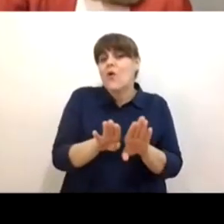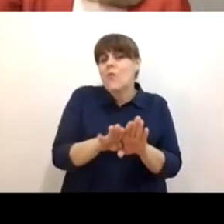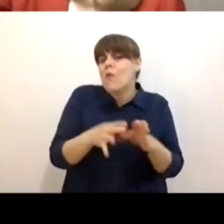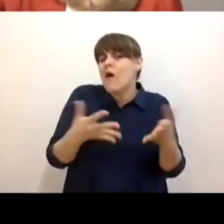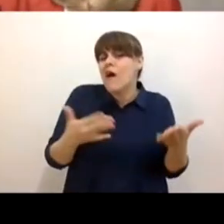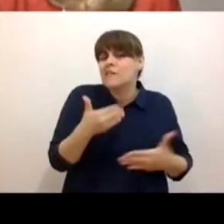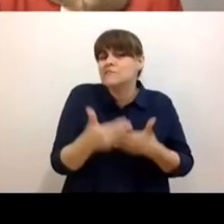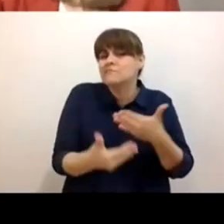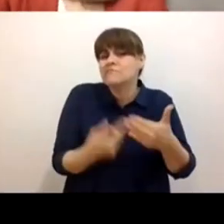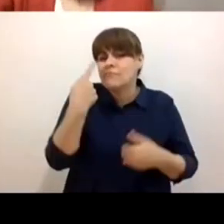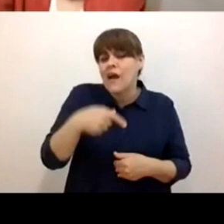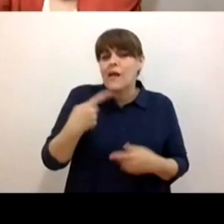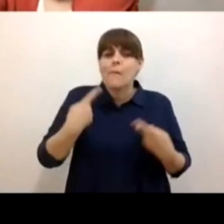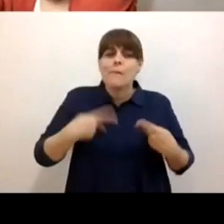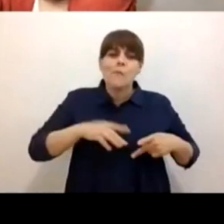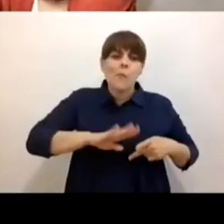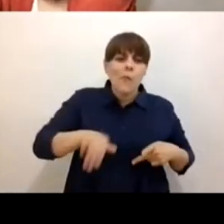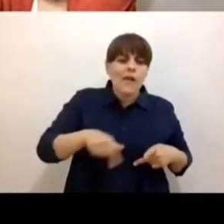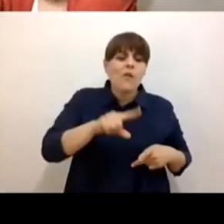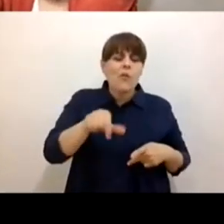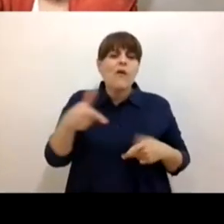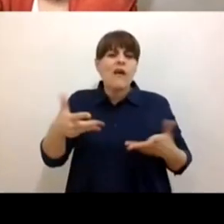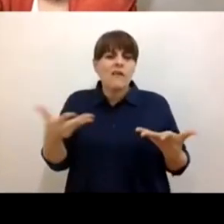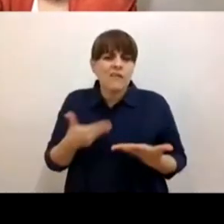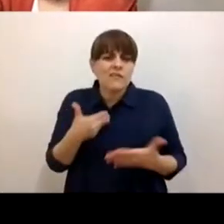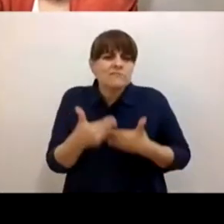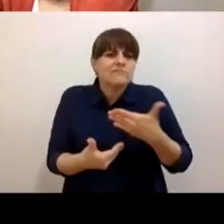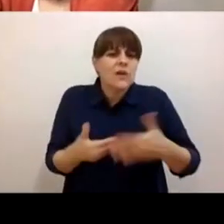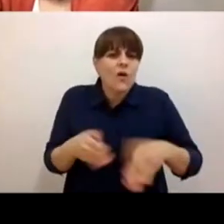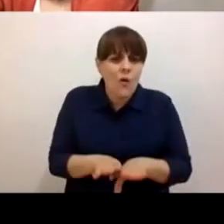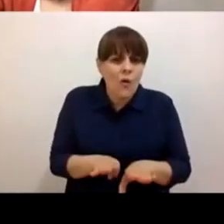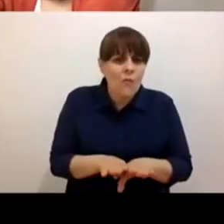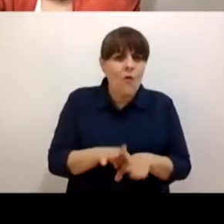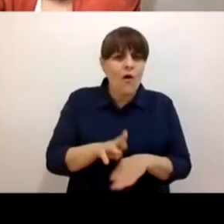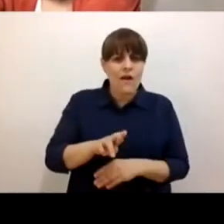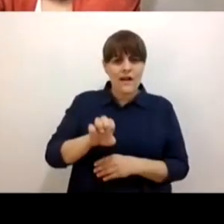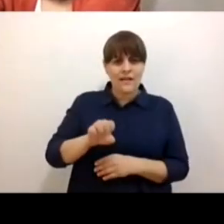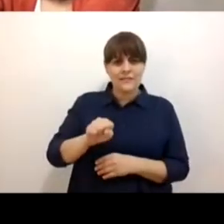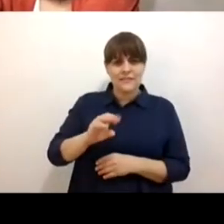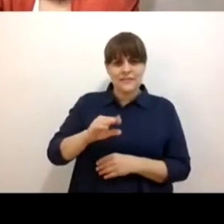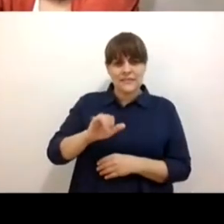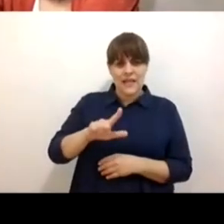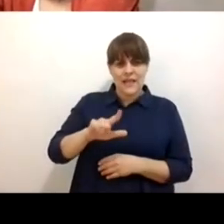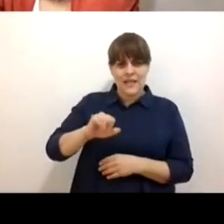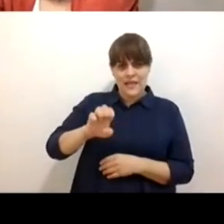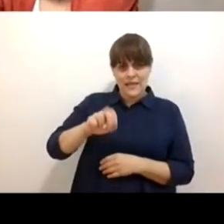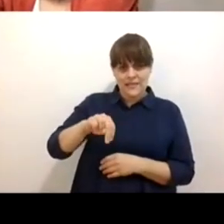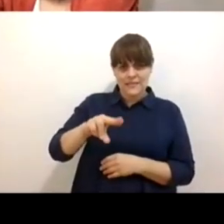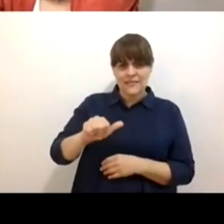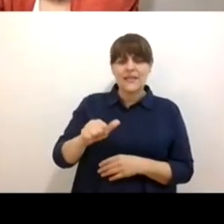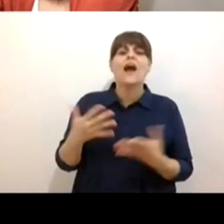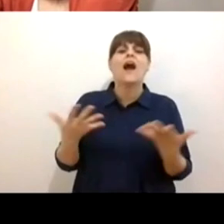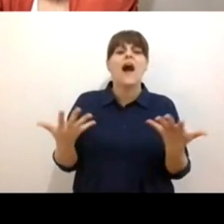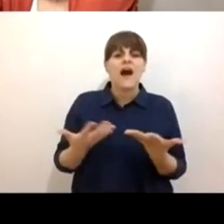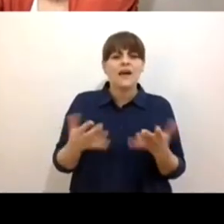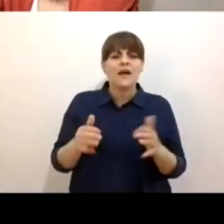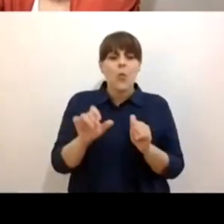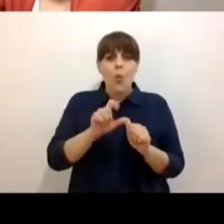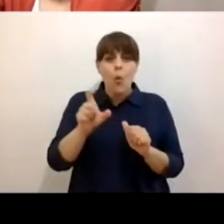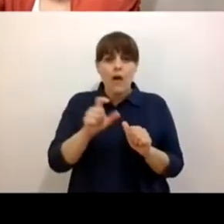de su resiliencia durante el periodo de distanciamiento físico